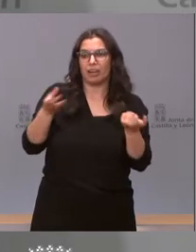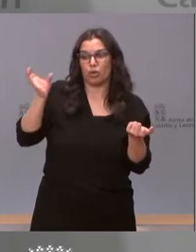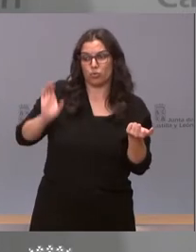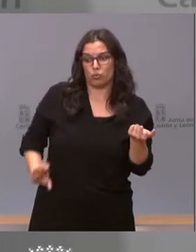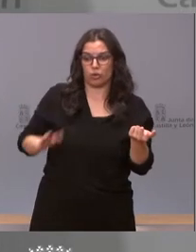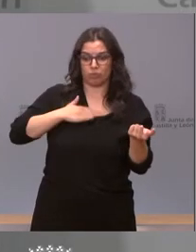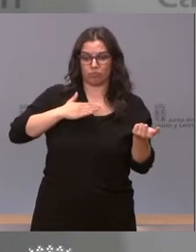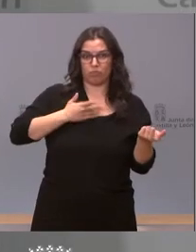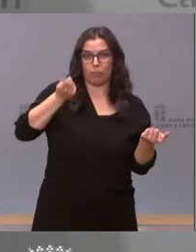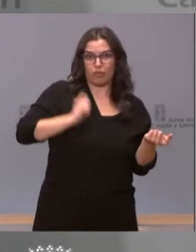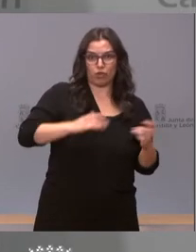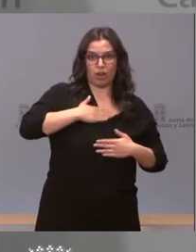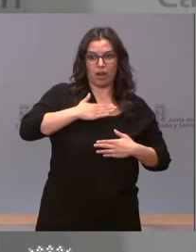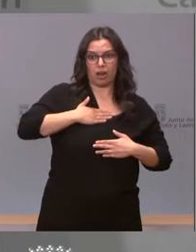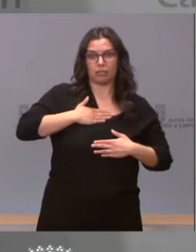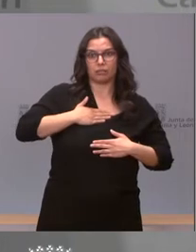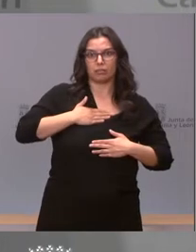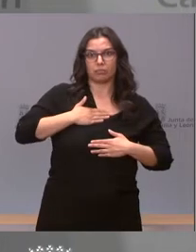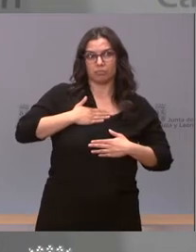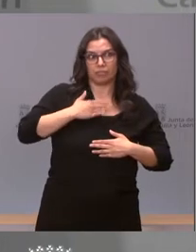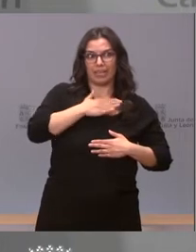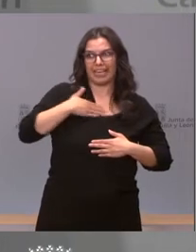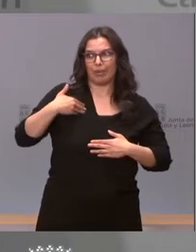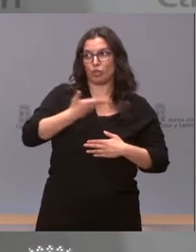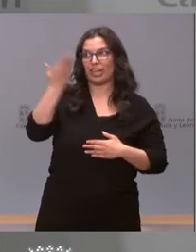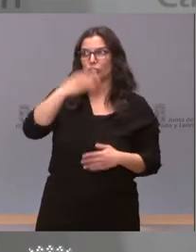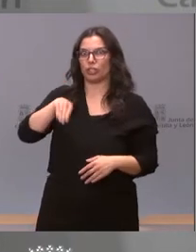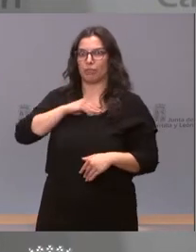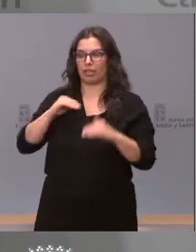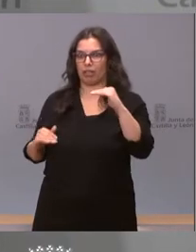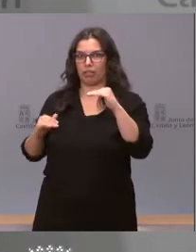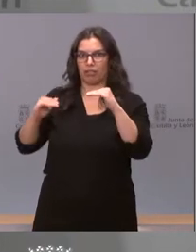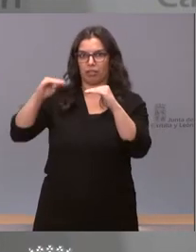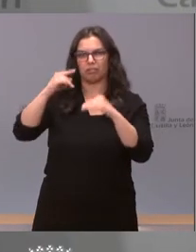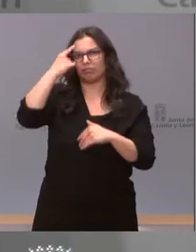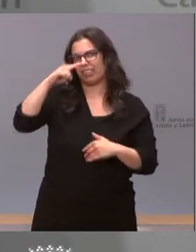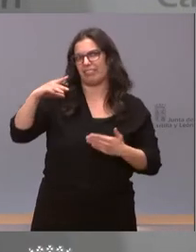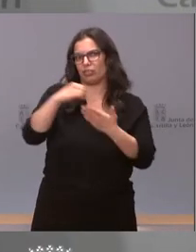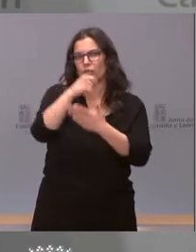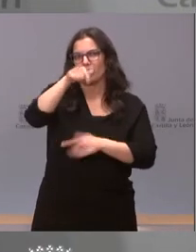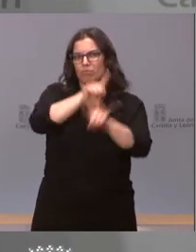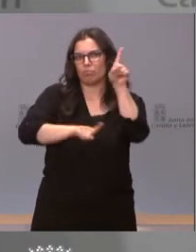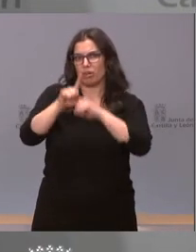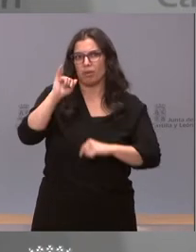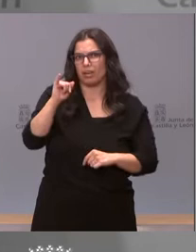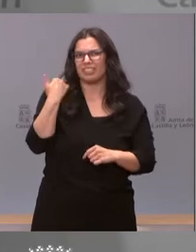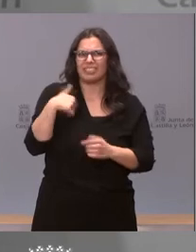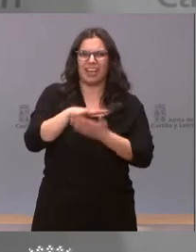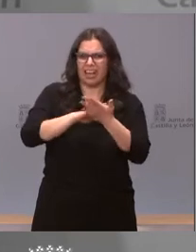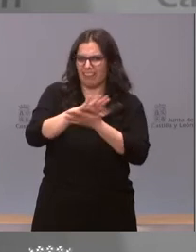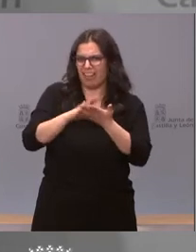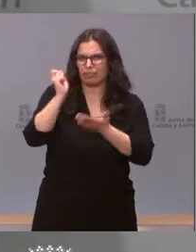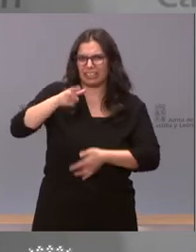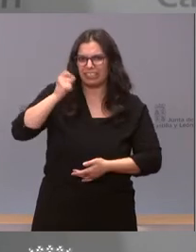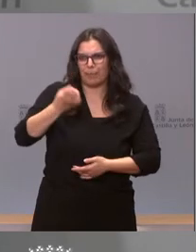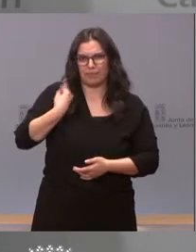profesionales de la salud con los del resto de España. Todo el mundo sabe que tenemos un problema. Se ha comentado por parte de los propios sindicatos,